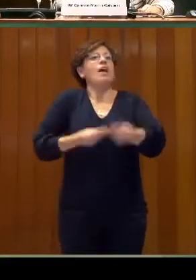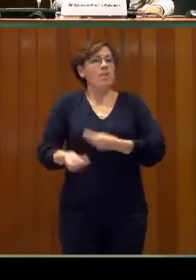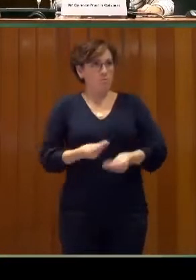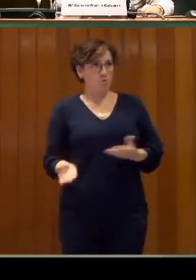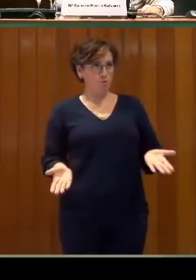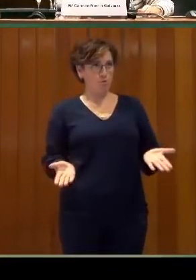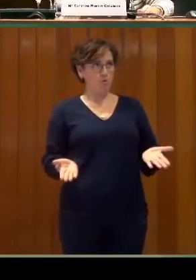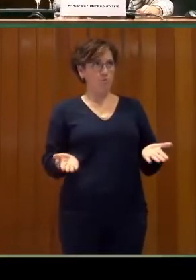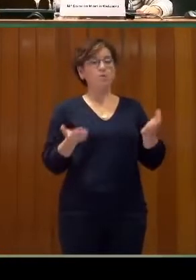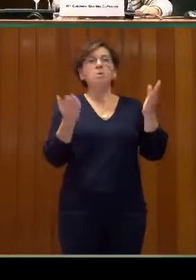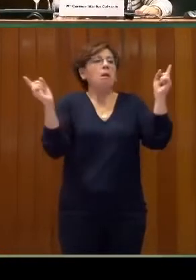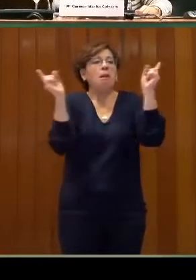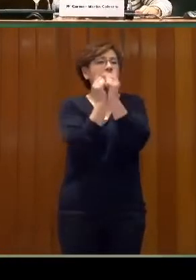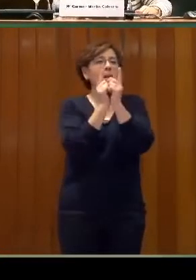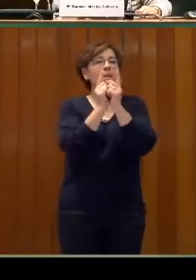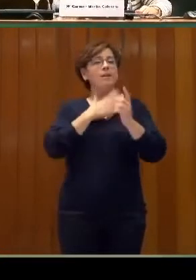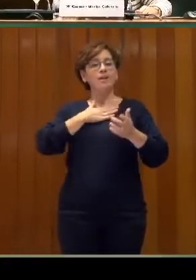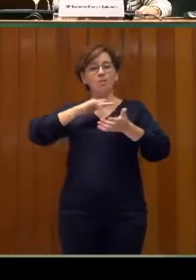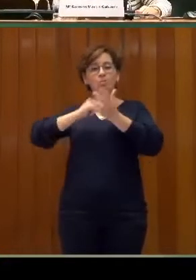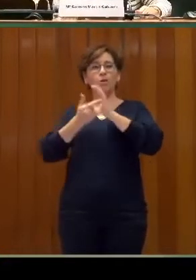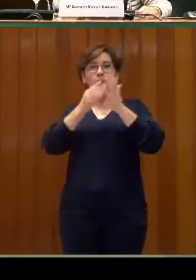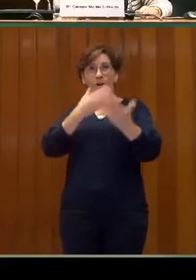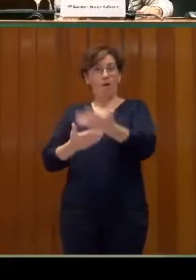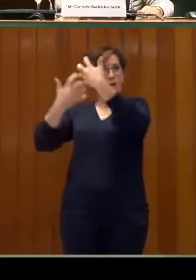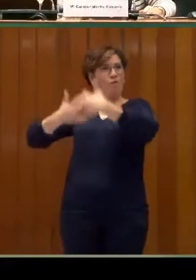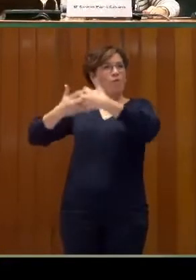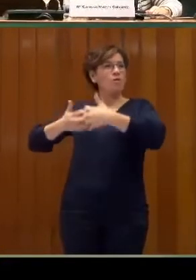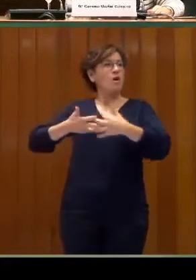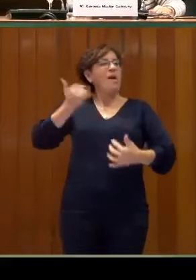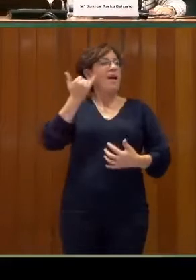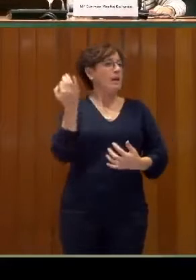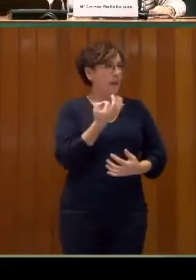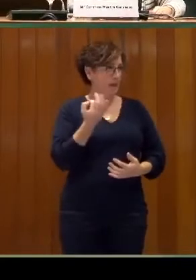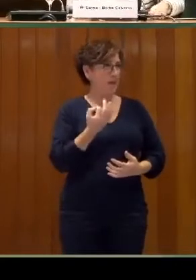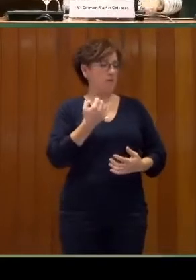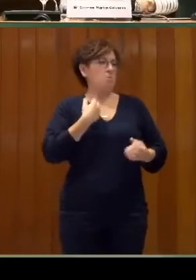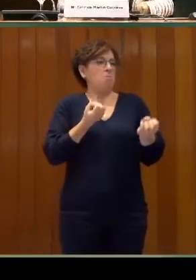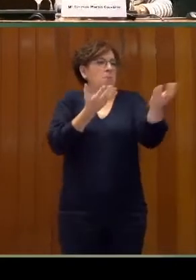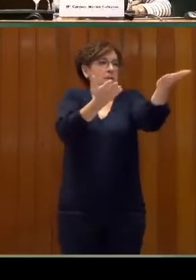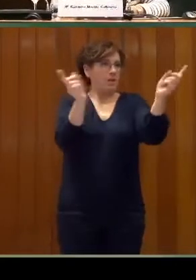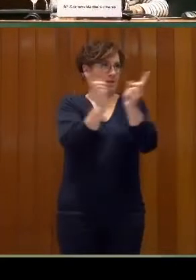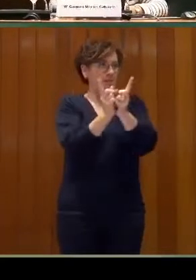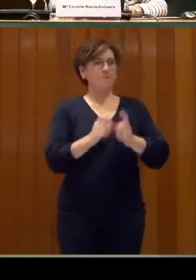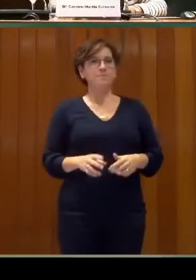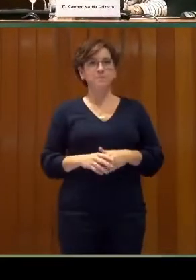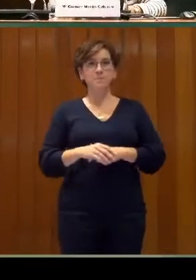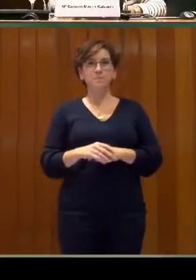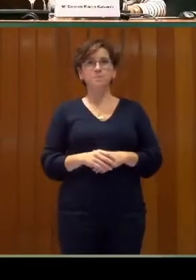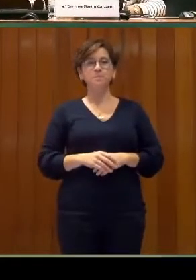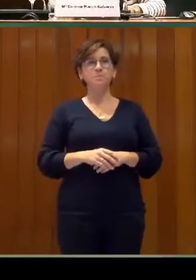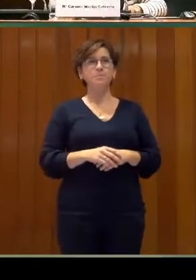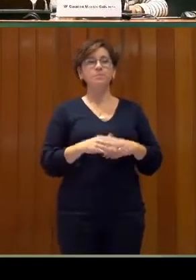todos los proyectos que allí tenemos en marcha y todo lo que estamos trabajando. Me gustaría